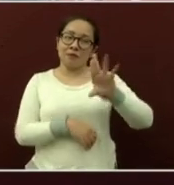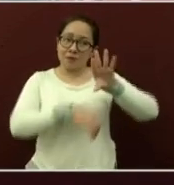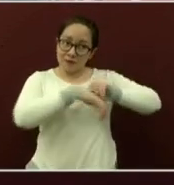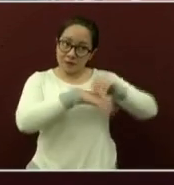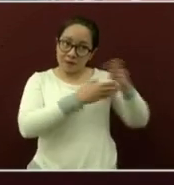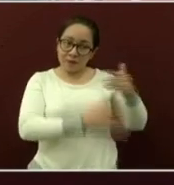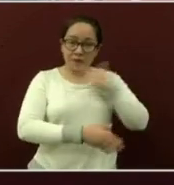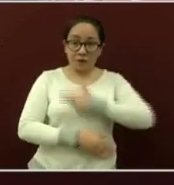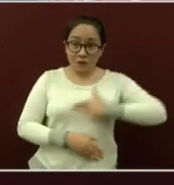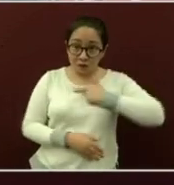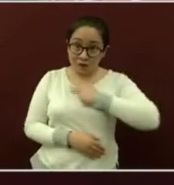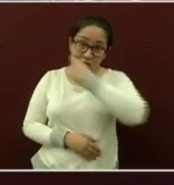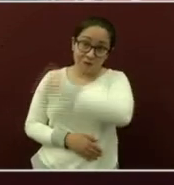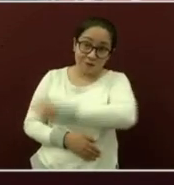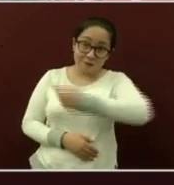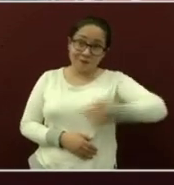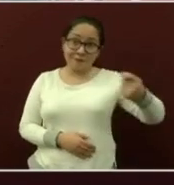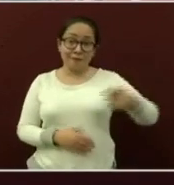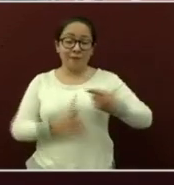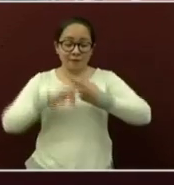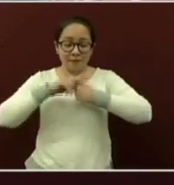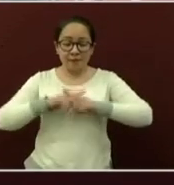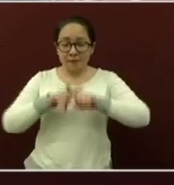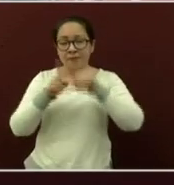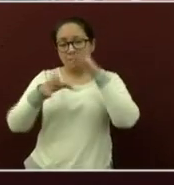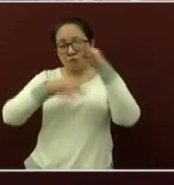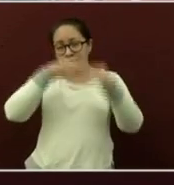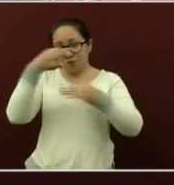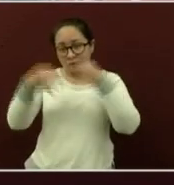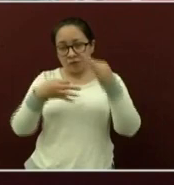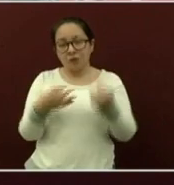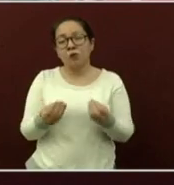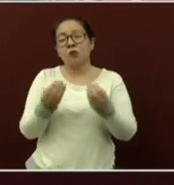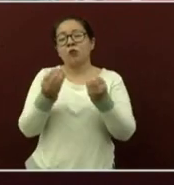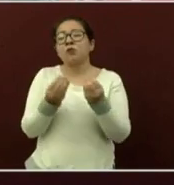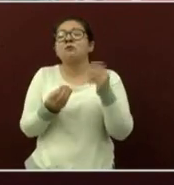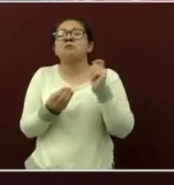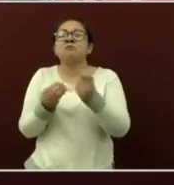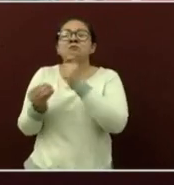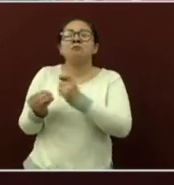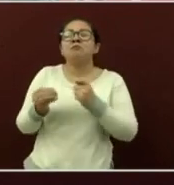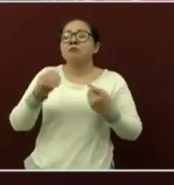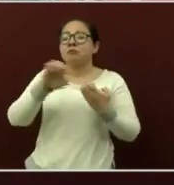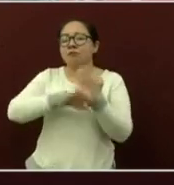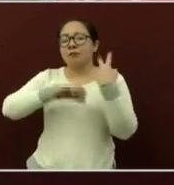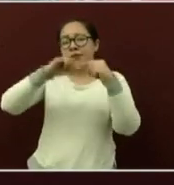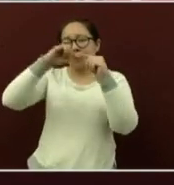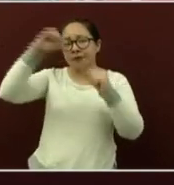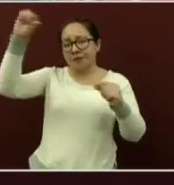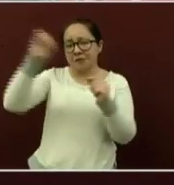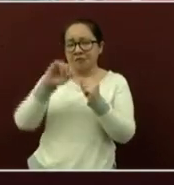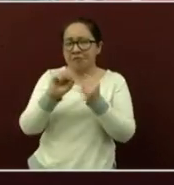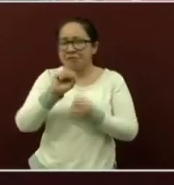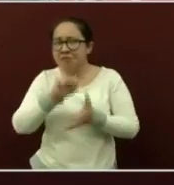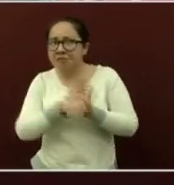saludo con gusto. Iniciamos con el informe resumen sobre la situación de la pandemia en el estado.